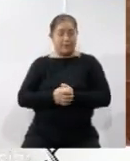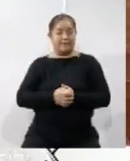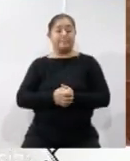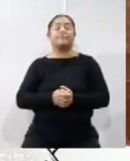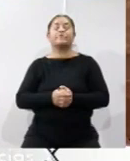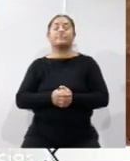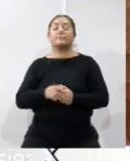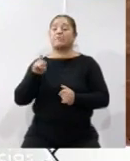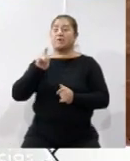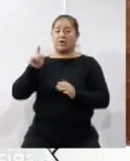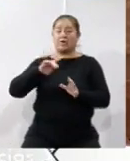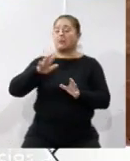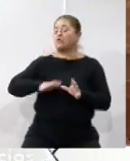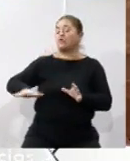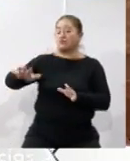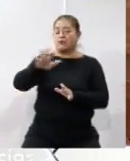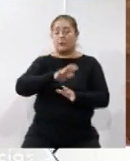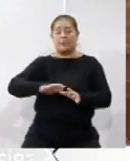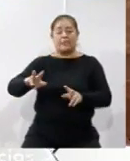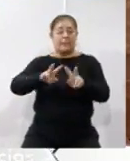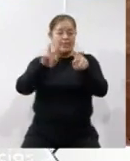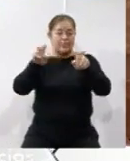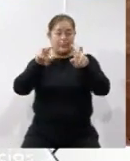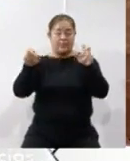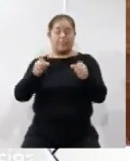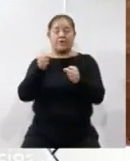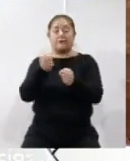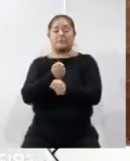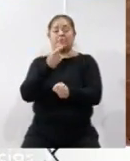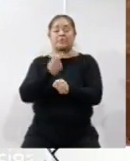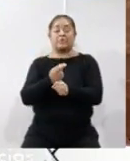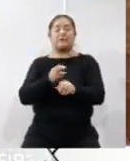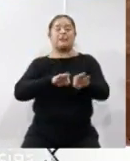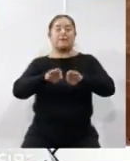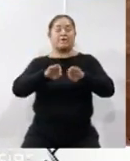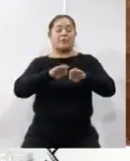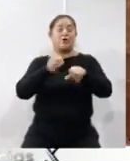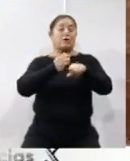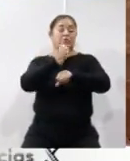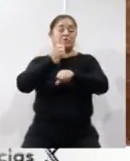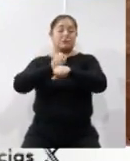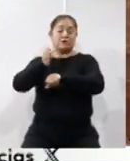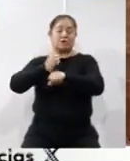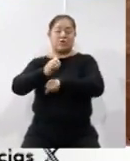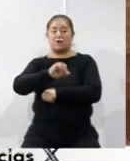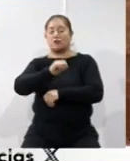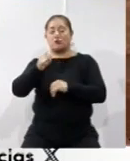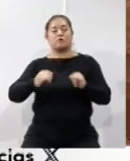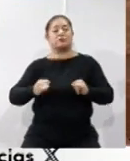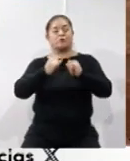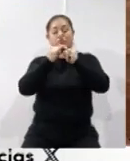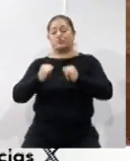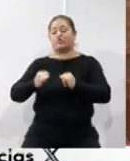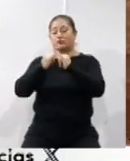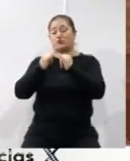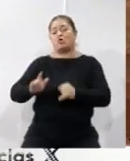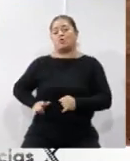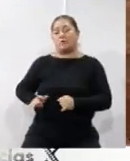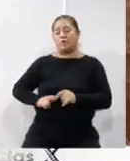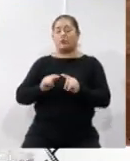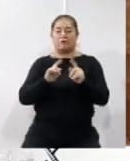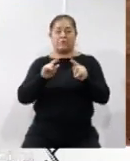infraestructura que tiene en el caso de la Secretaría del Trabajo Estatal y de otras dependencias del gobierno de Tlaxcala